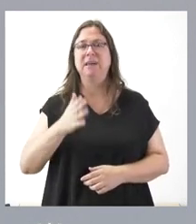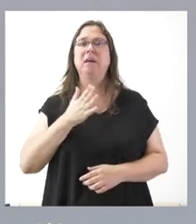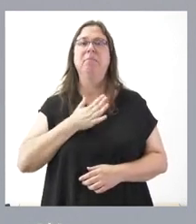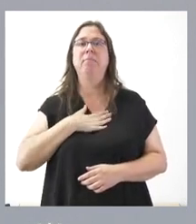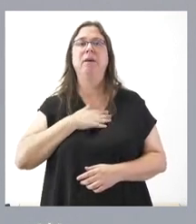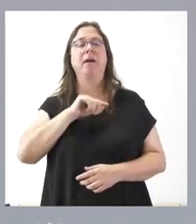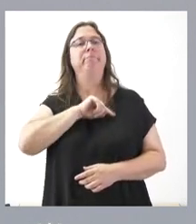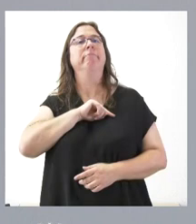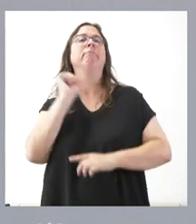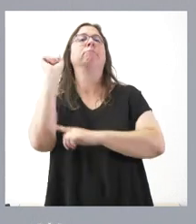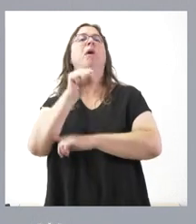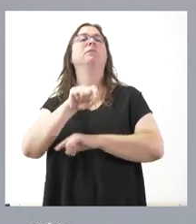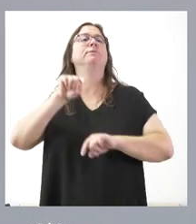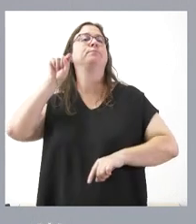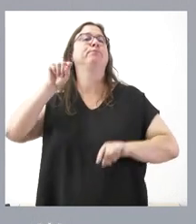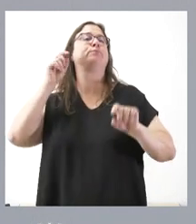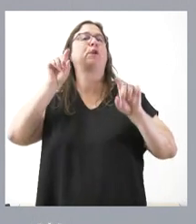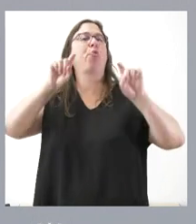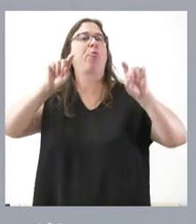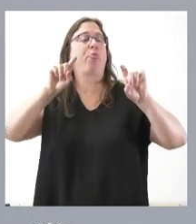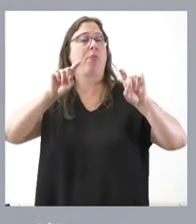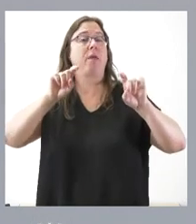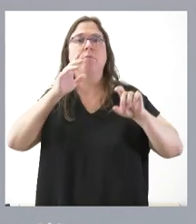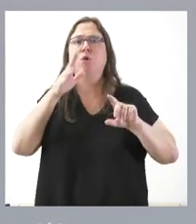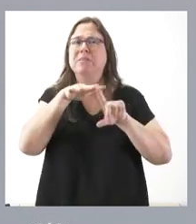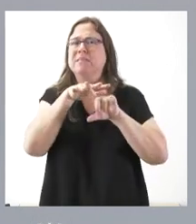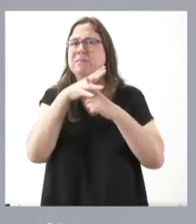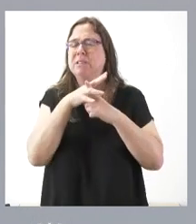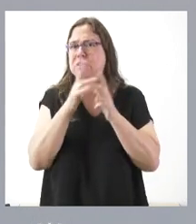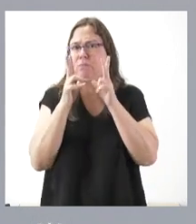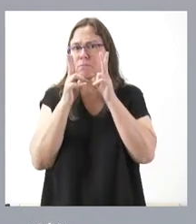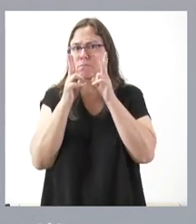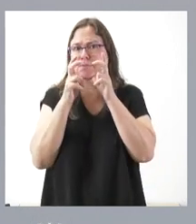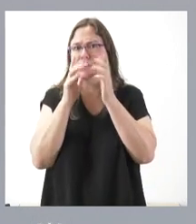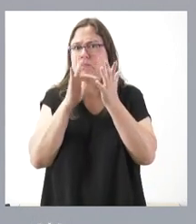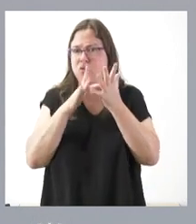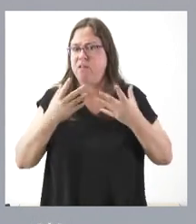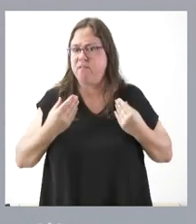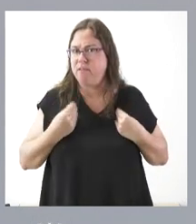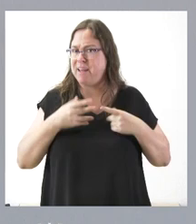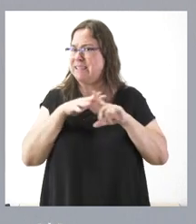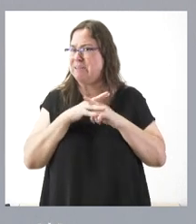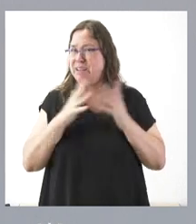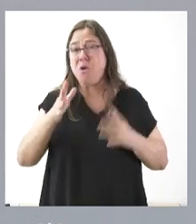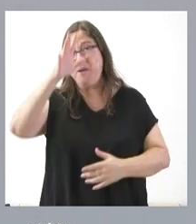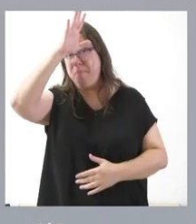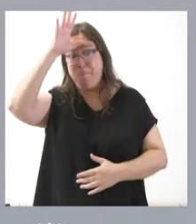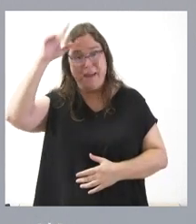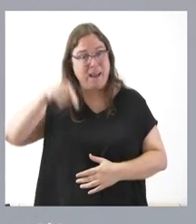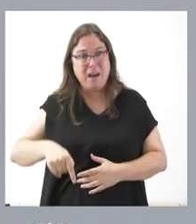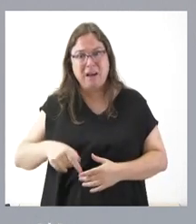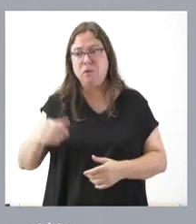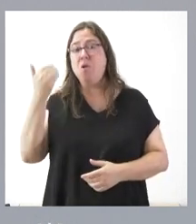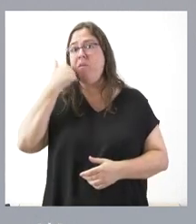de moralidad, sobre todo con la situación tan terrible que estamos viviendo estos veranos, este verano, estos